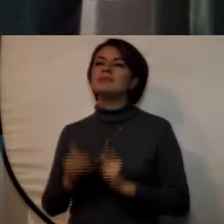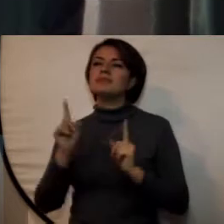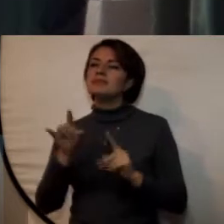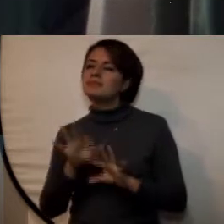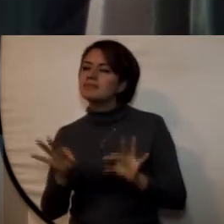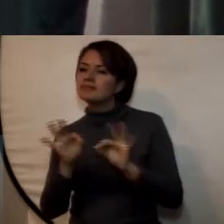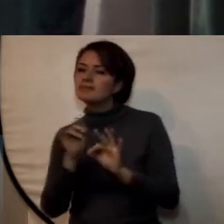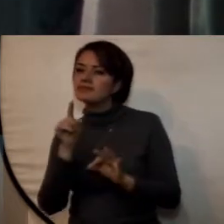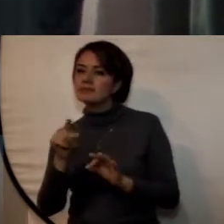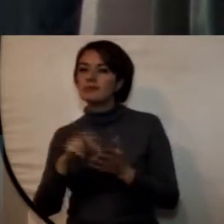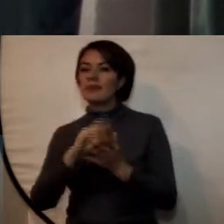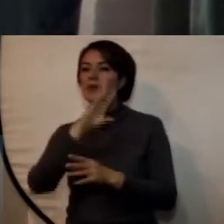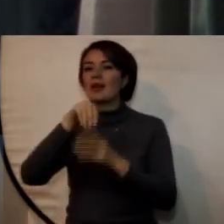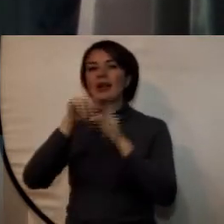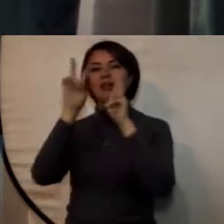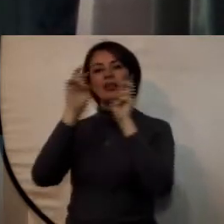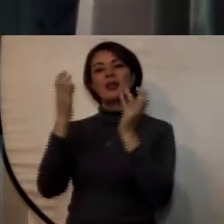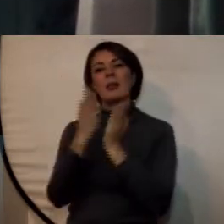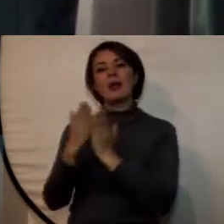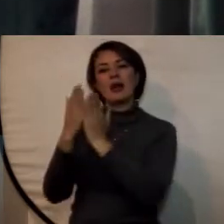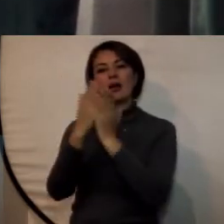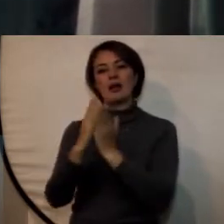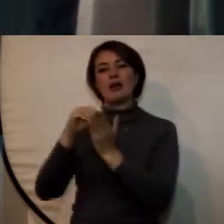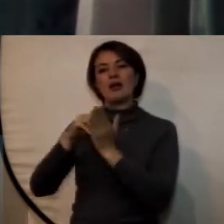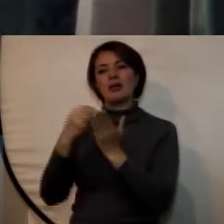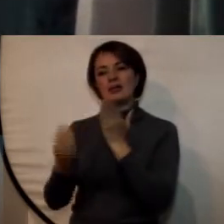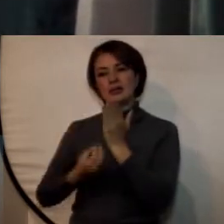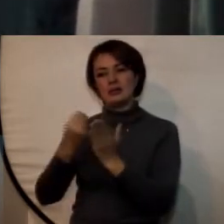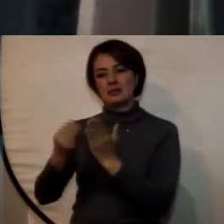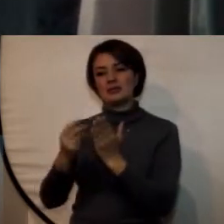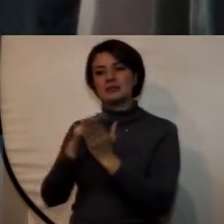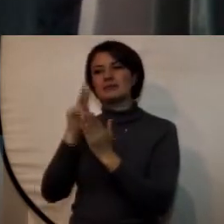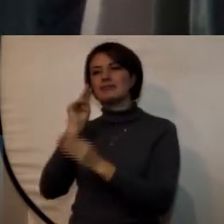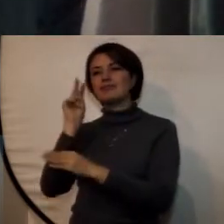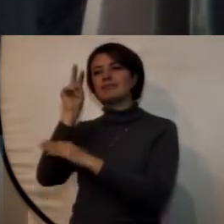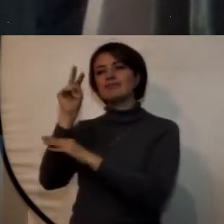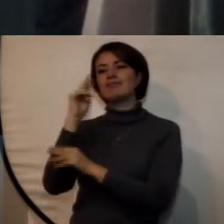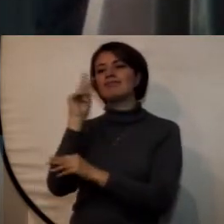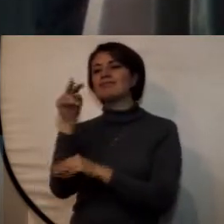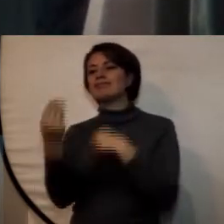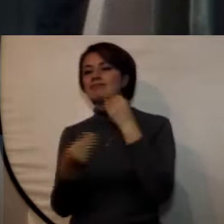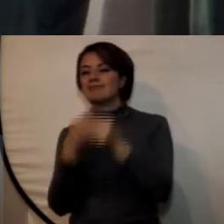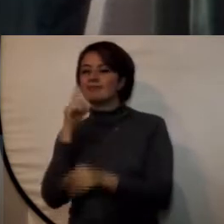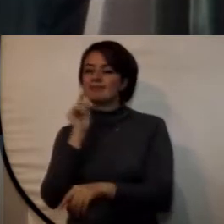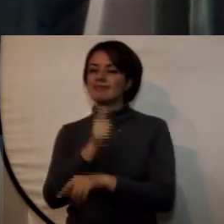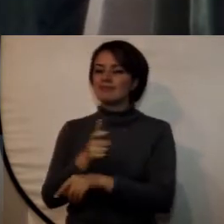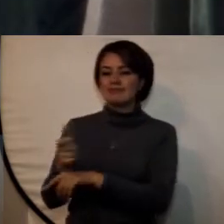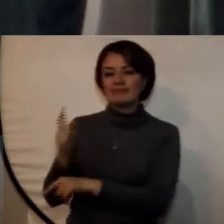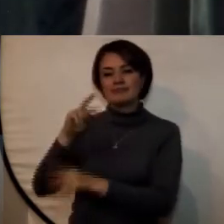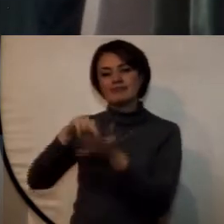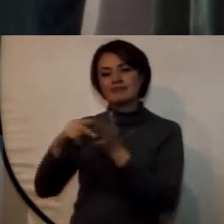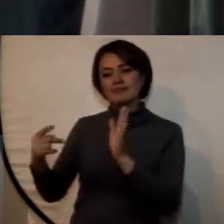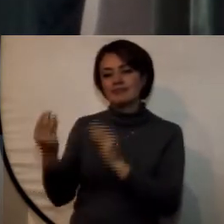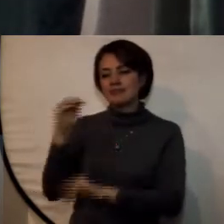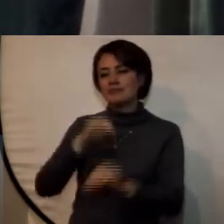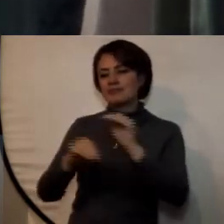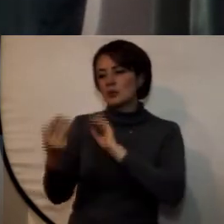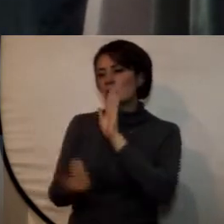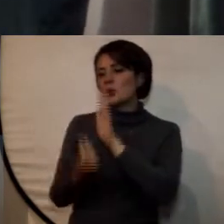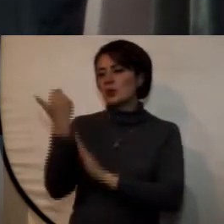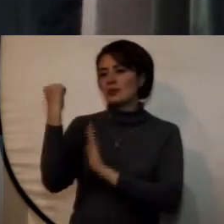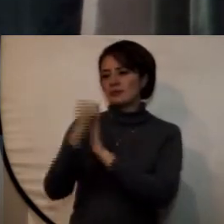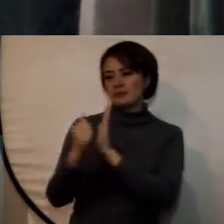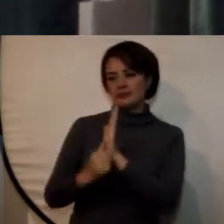lo que tiene que ver con los estudios que estamos haciendo de prospectiva y de vigilancia tecnológica para la creación de nuevos